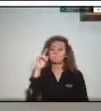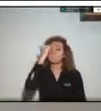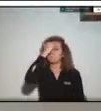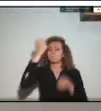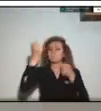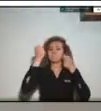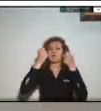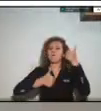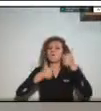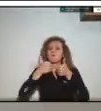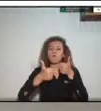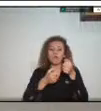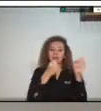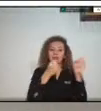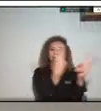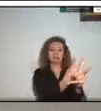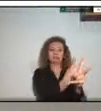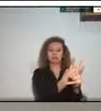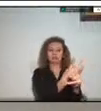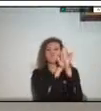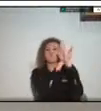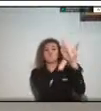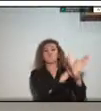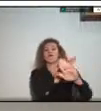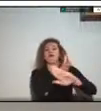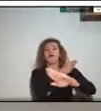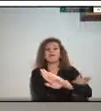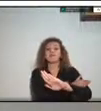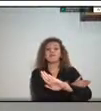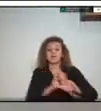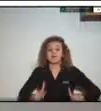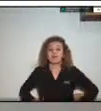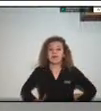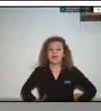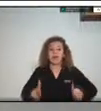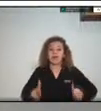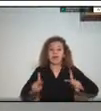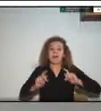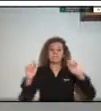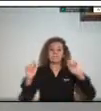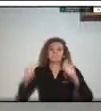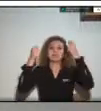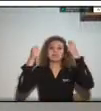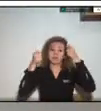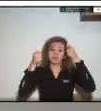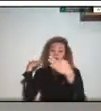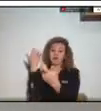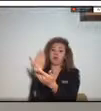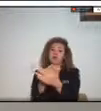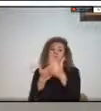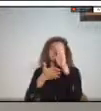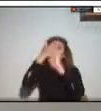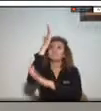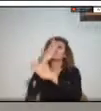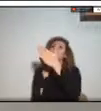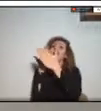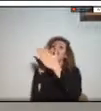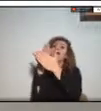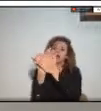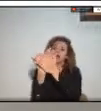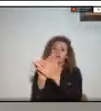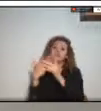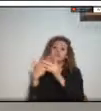salvar vidas y gracias a Dios lo hemos logrado nosotros no hemos tenido una